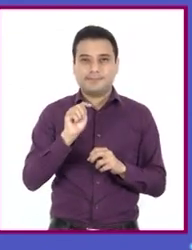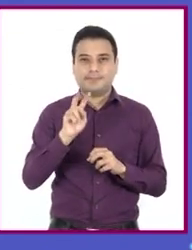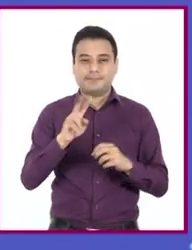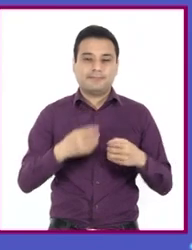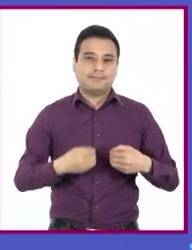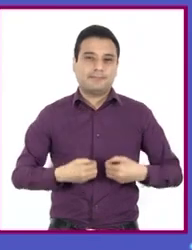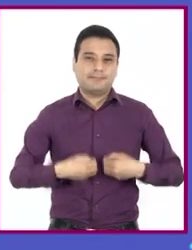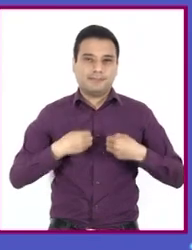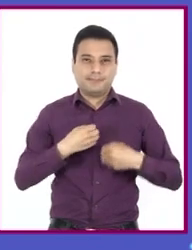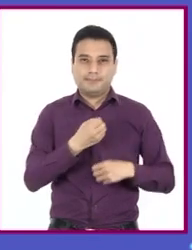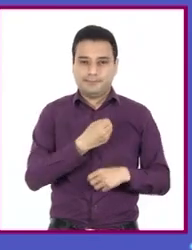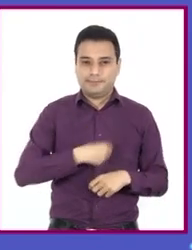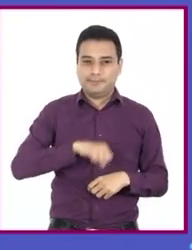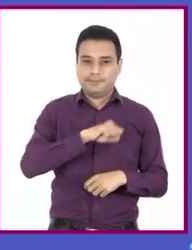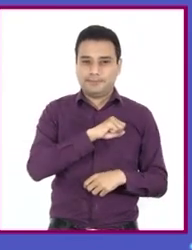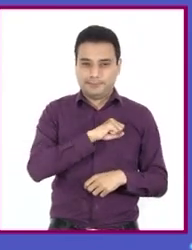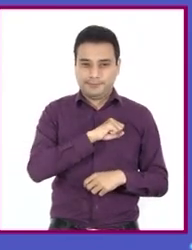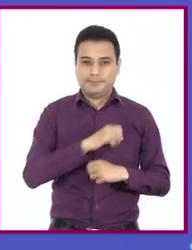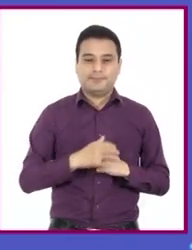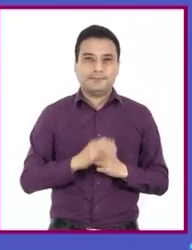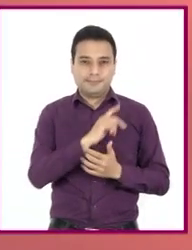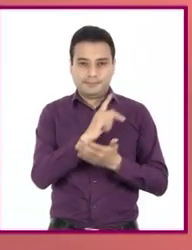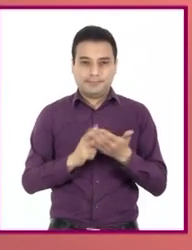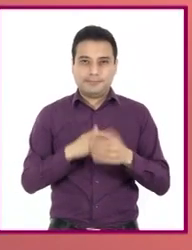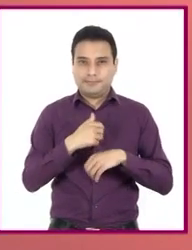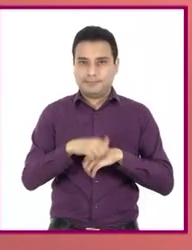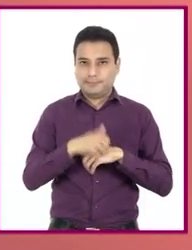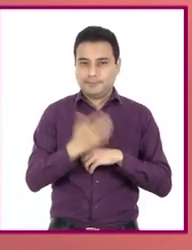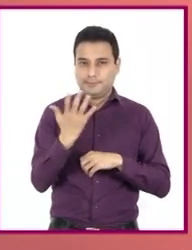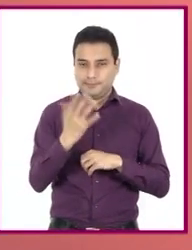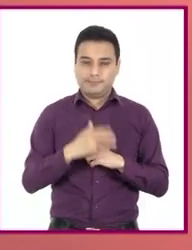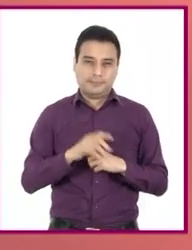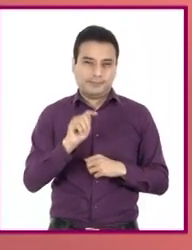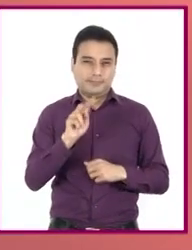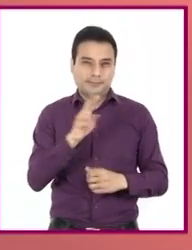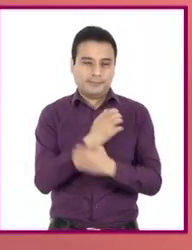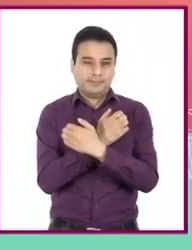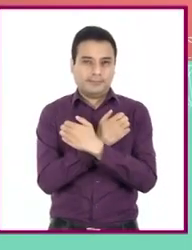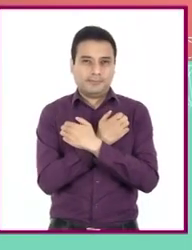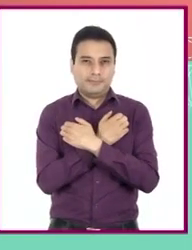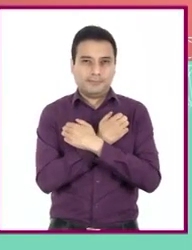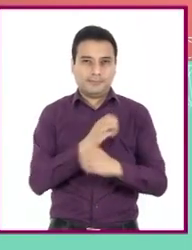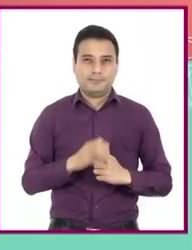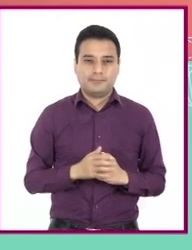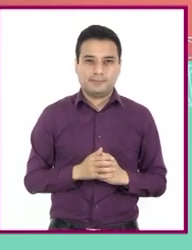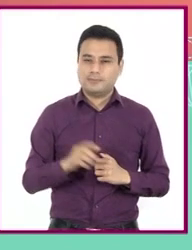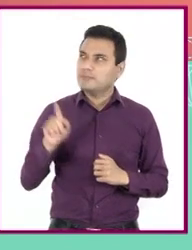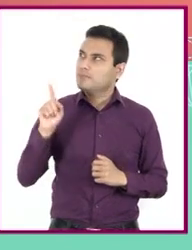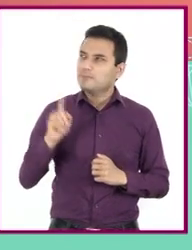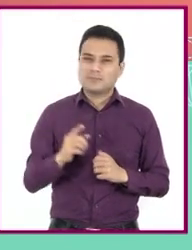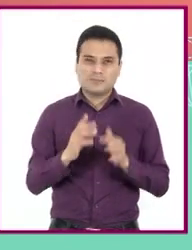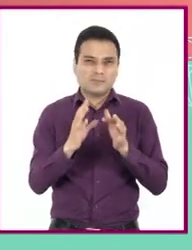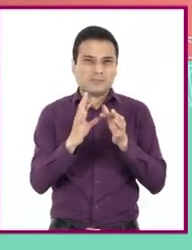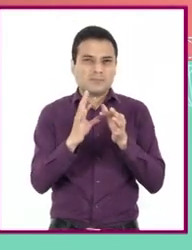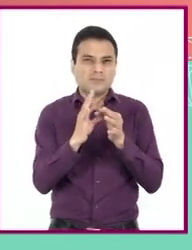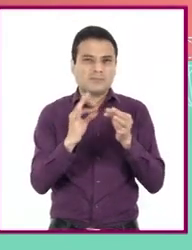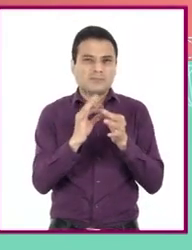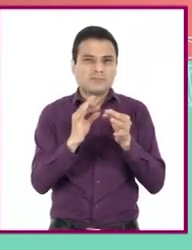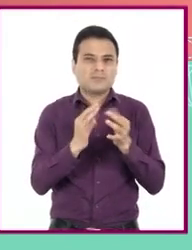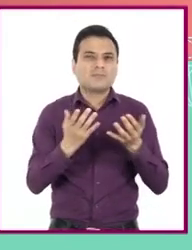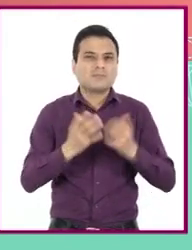Programa televisivo. Televisión educativa. En esta primera referencia, ¿qué datos identificas?